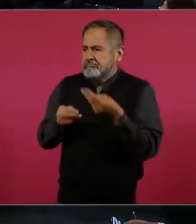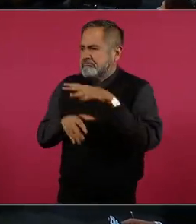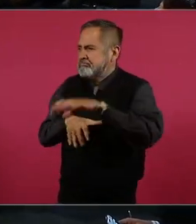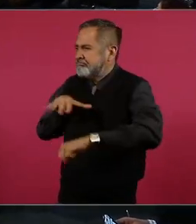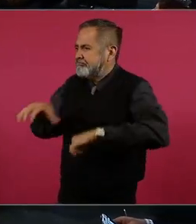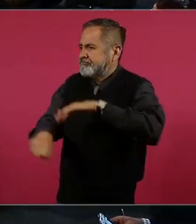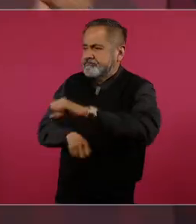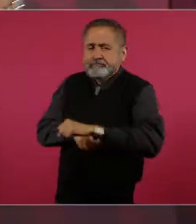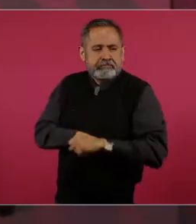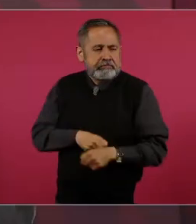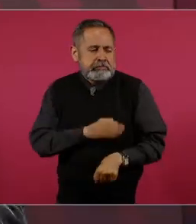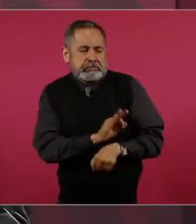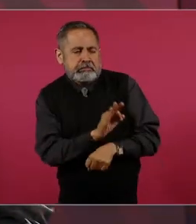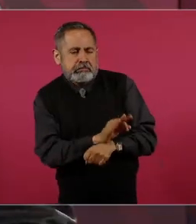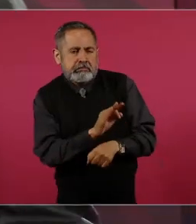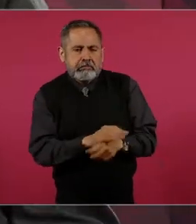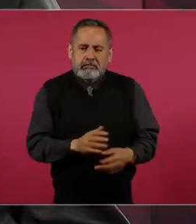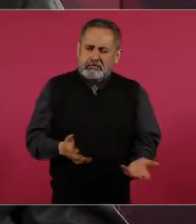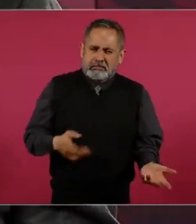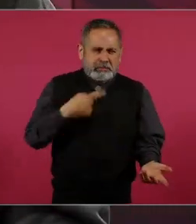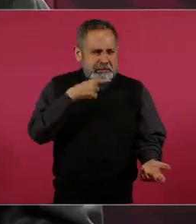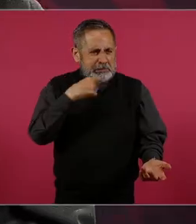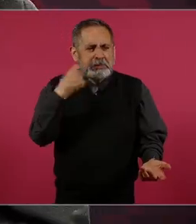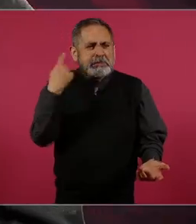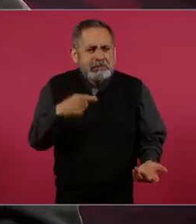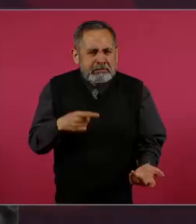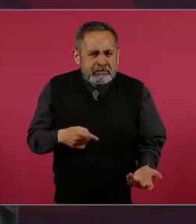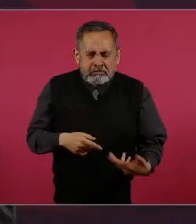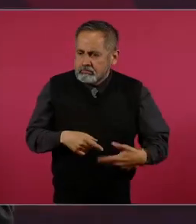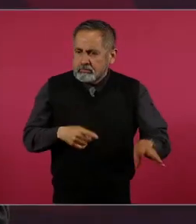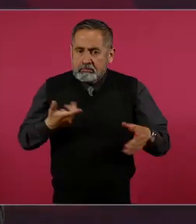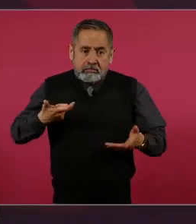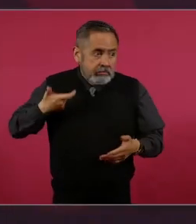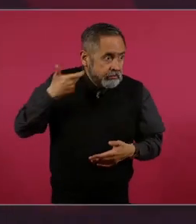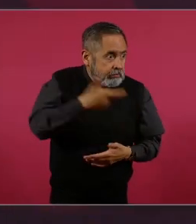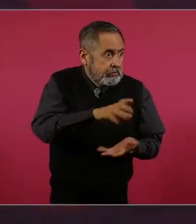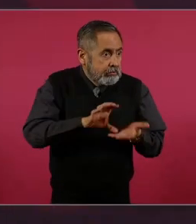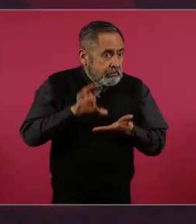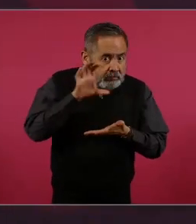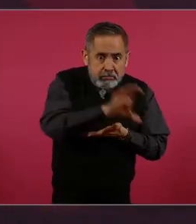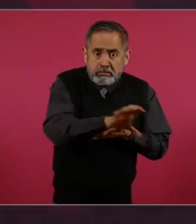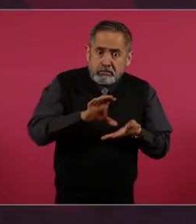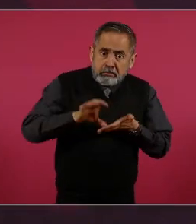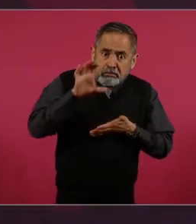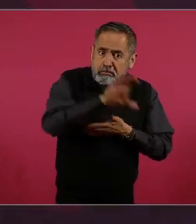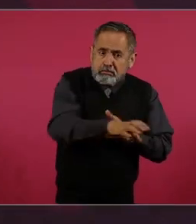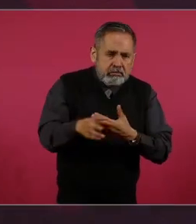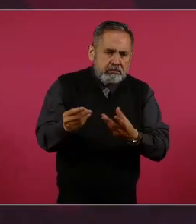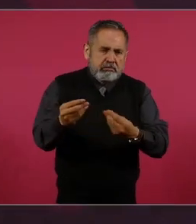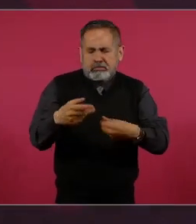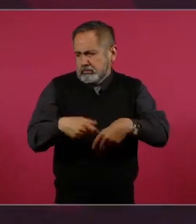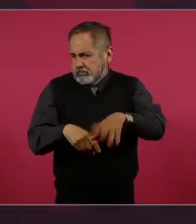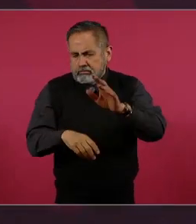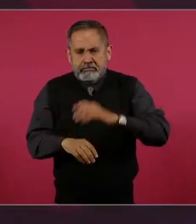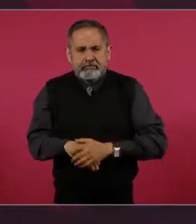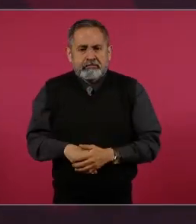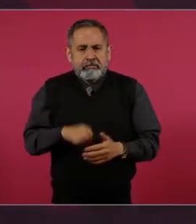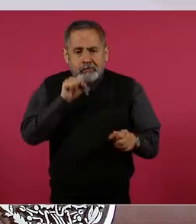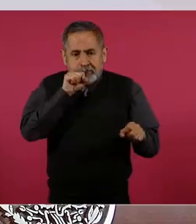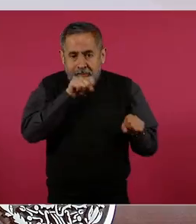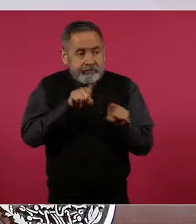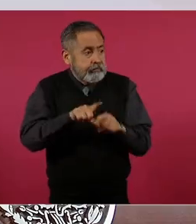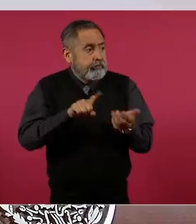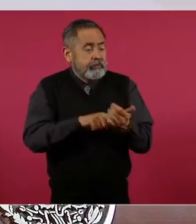querer saquearnos. Y también nos cuesta mucho. Y el Poder